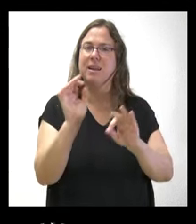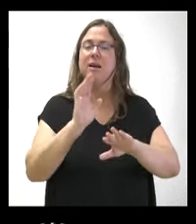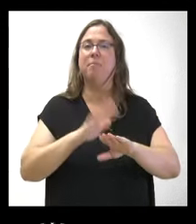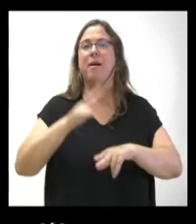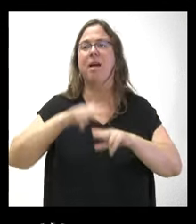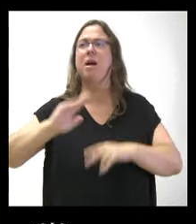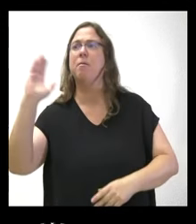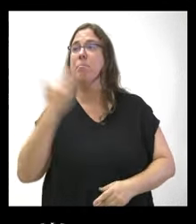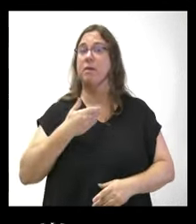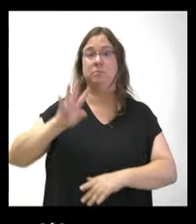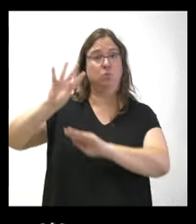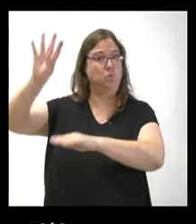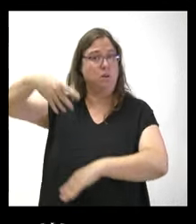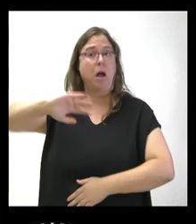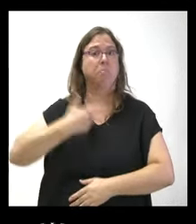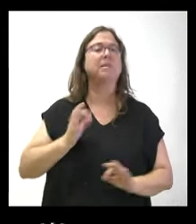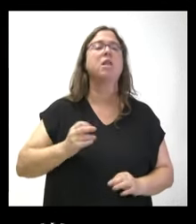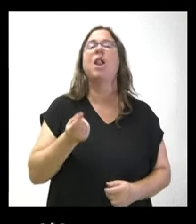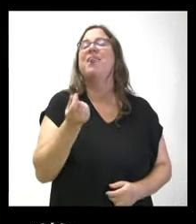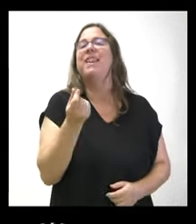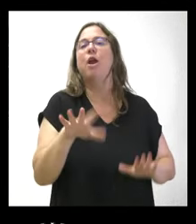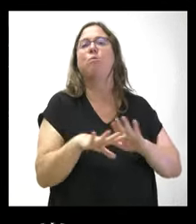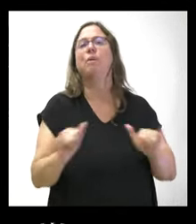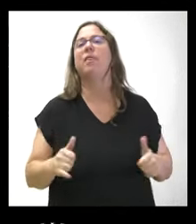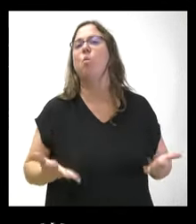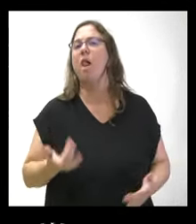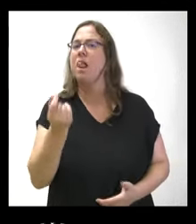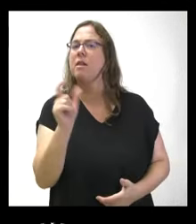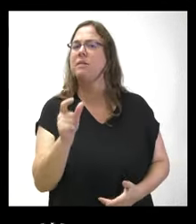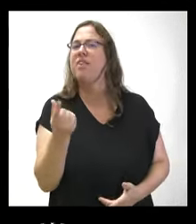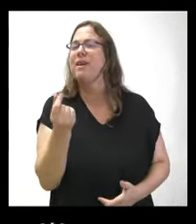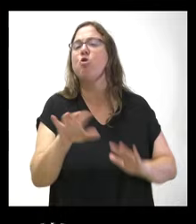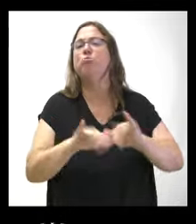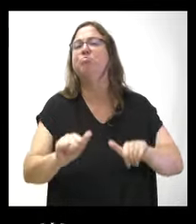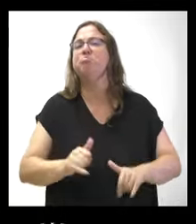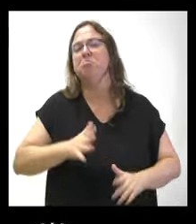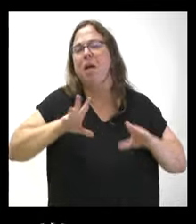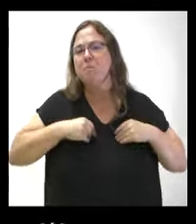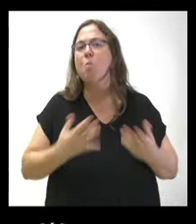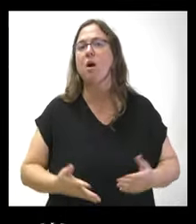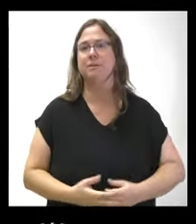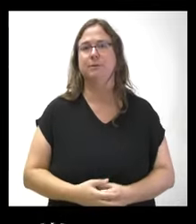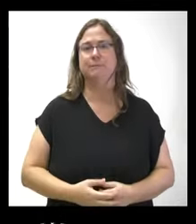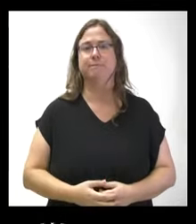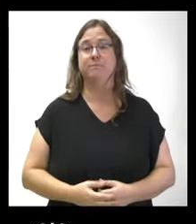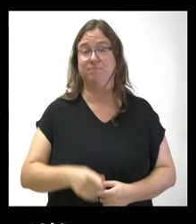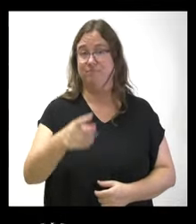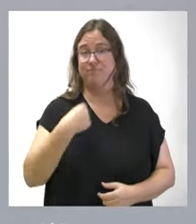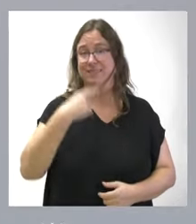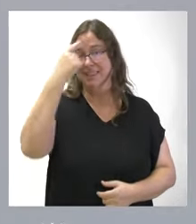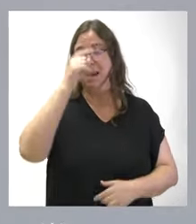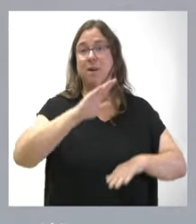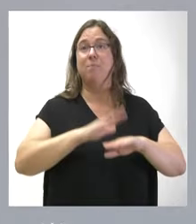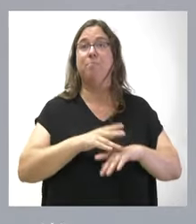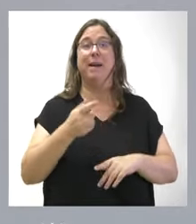de financiación que tiene Castilla y León. ¿Con cuánto dinero se daría por satisfecha Castilla y León el Gobierno? Pues, como ustedes saben, para que